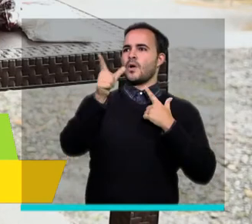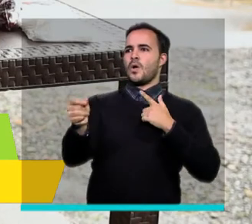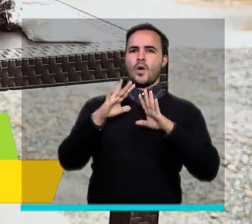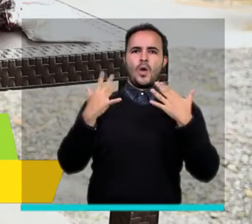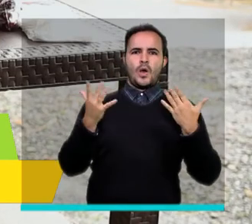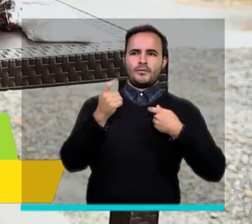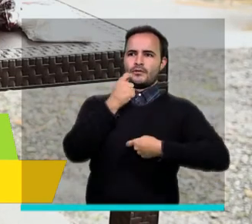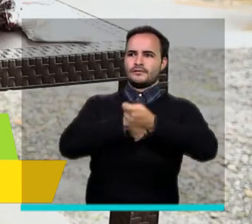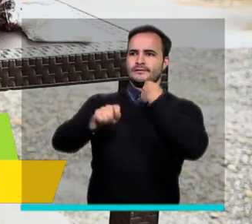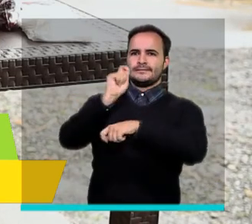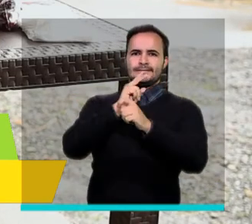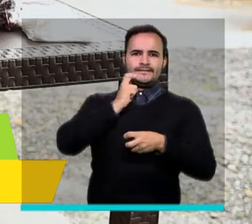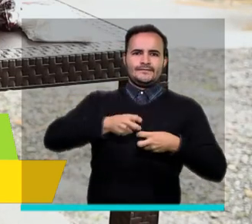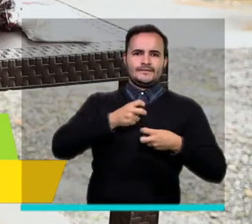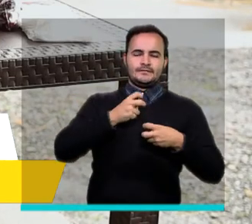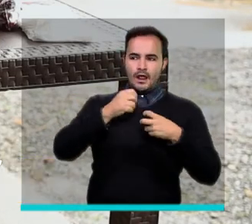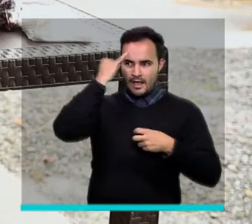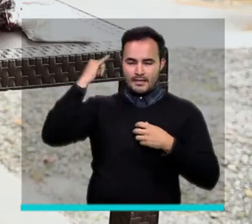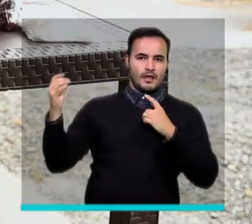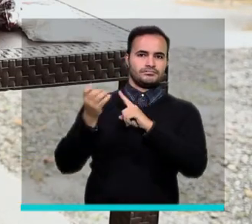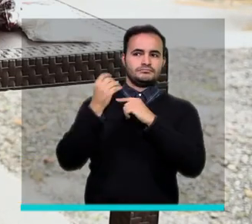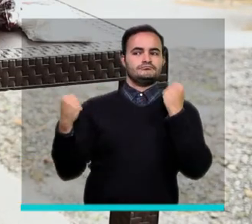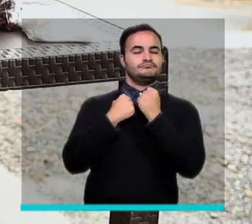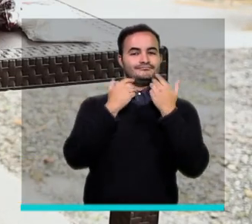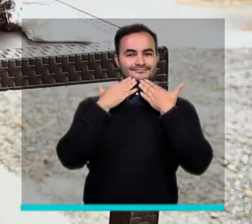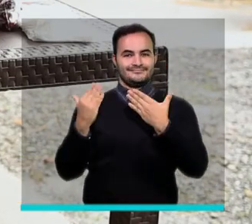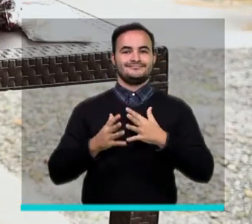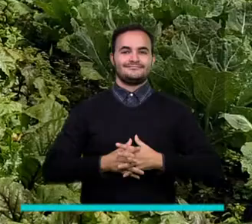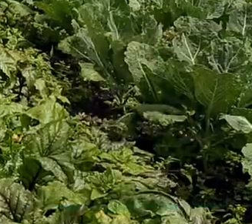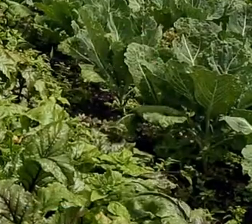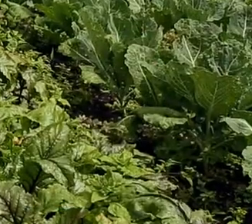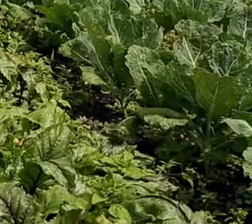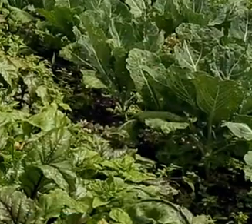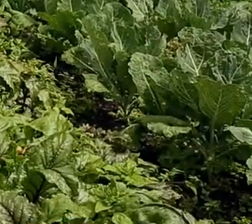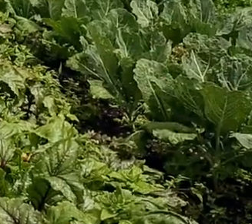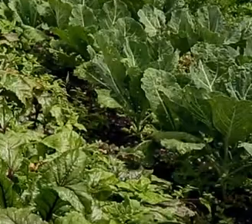otra forma de vender los productos.